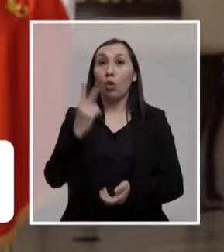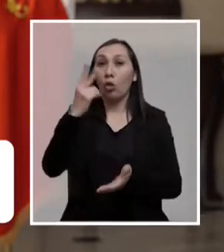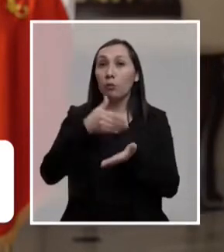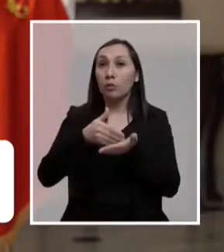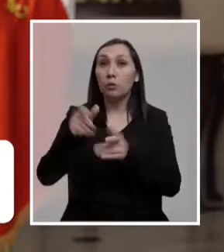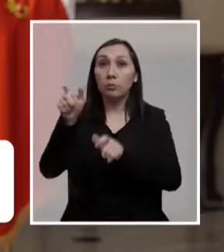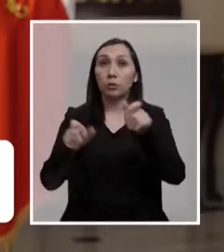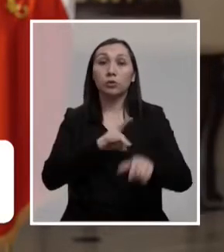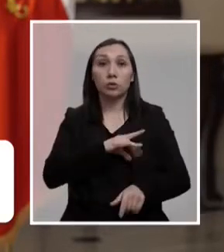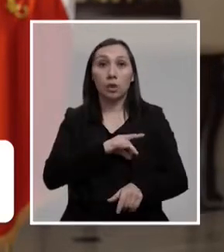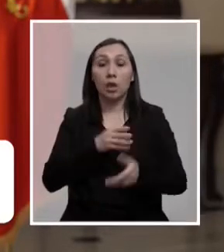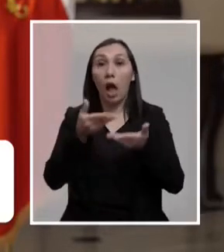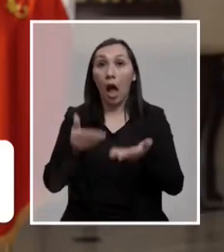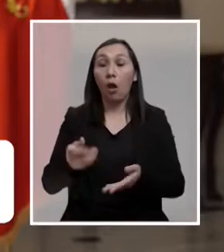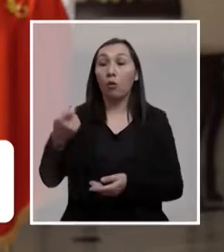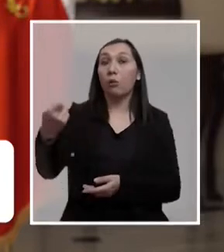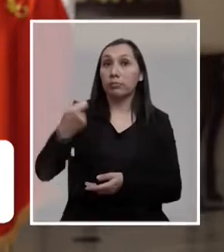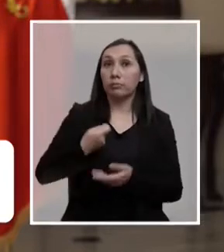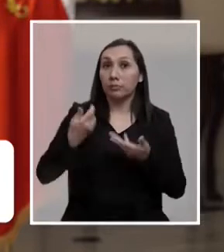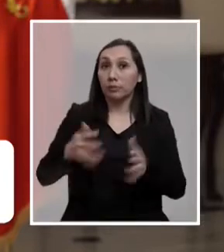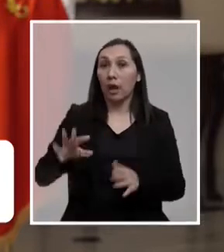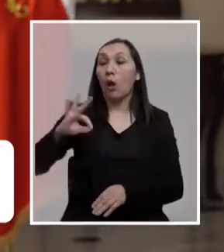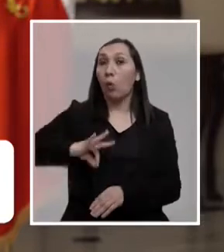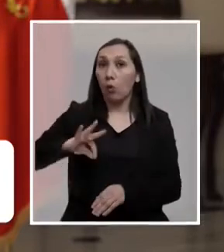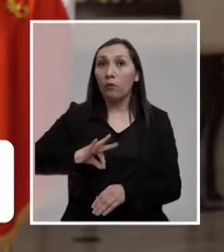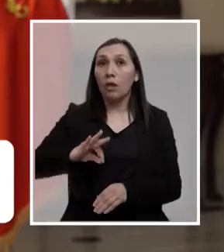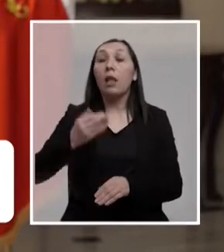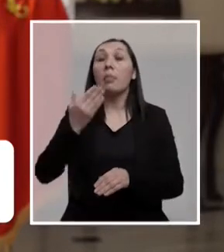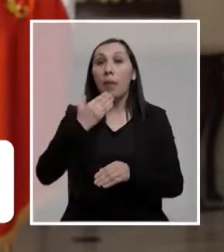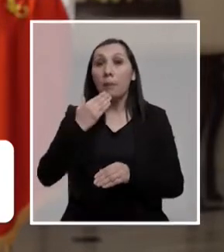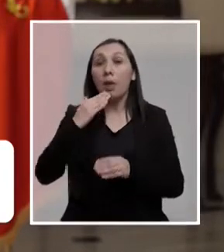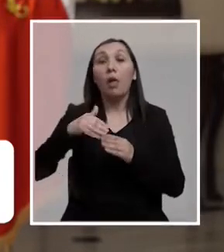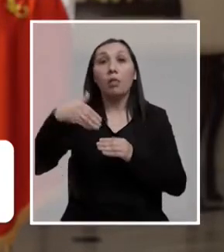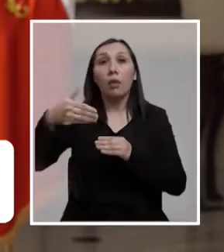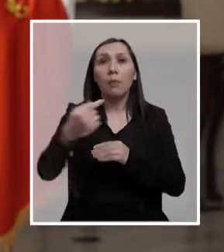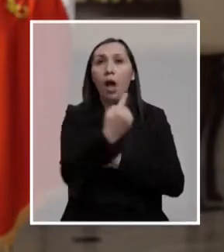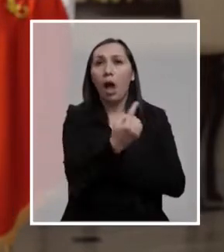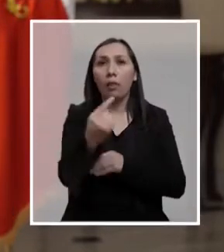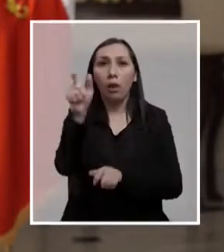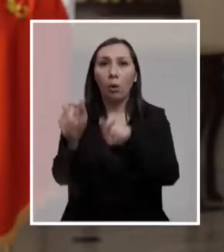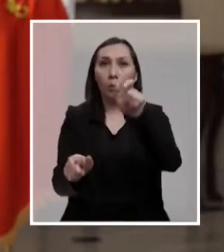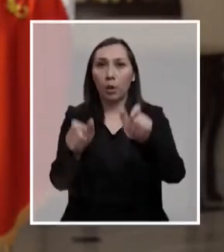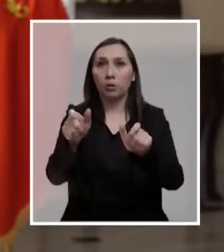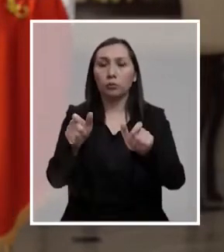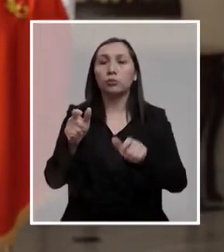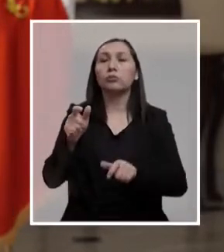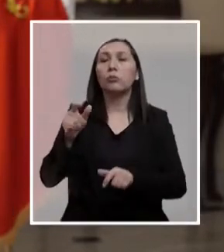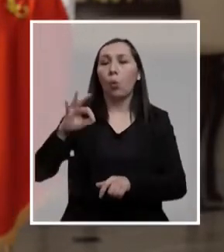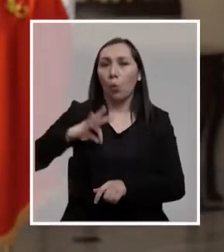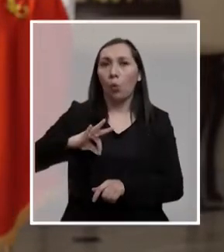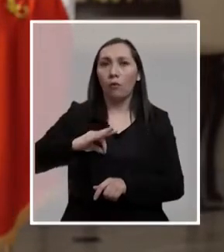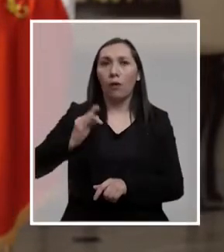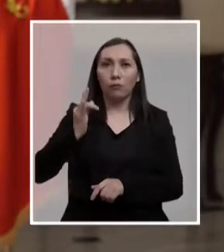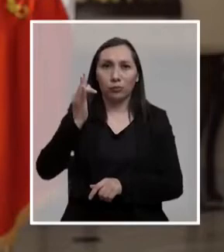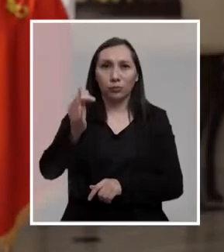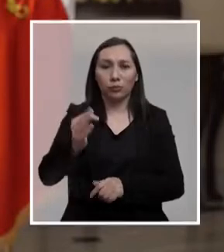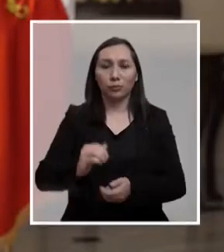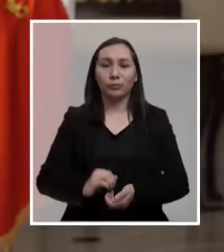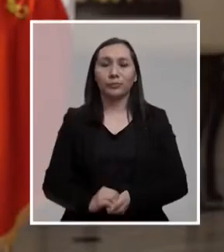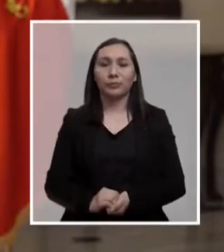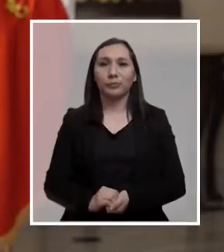millones de compatriotas que hoy reciben su jubilación y también las de cada una de las personas que se jubilarán el día de mañana.